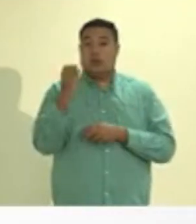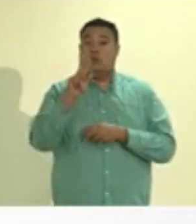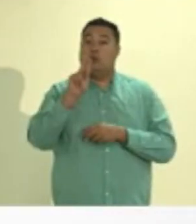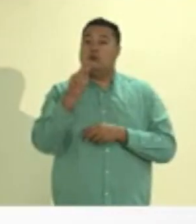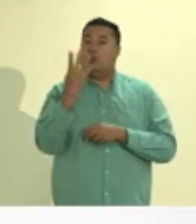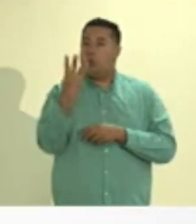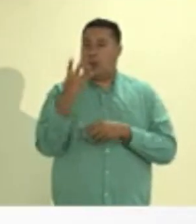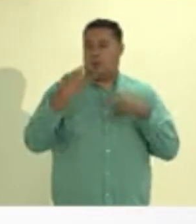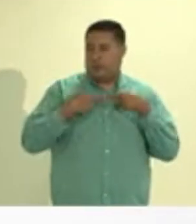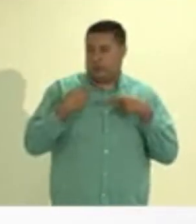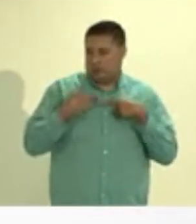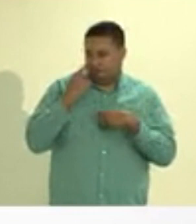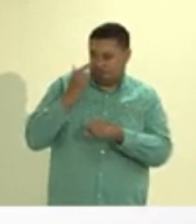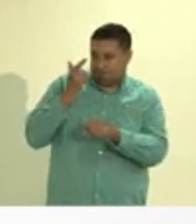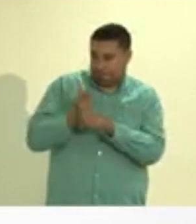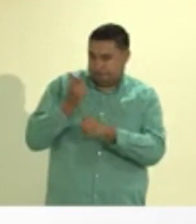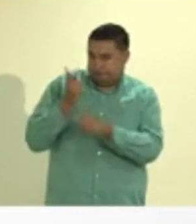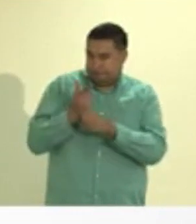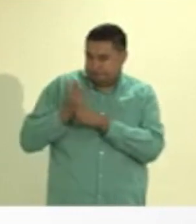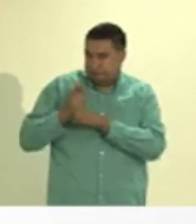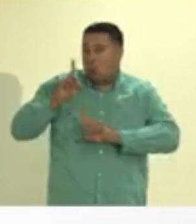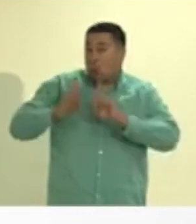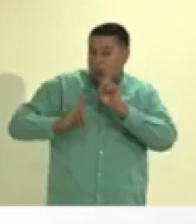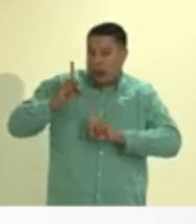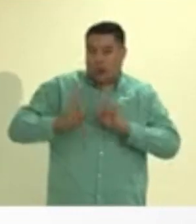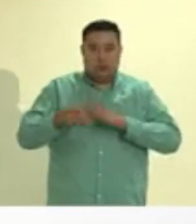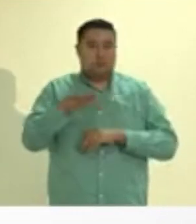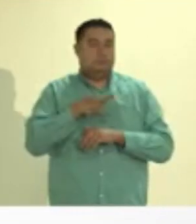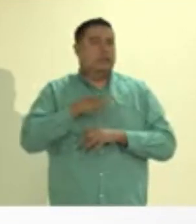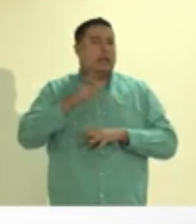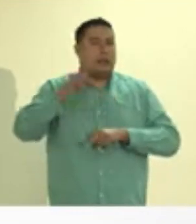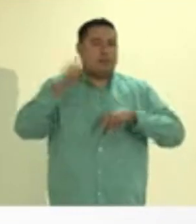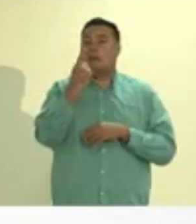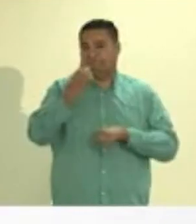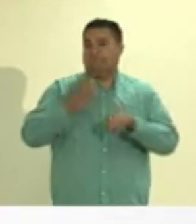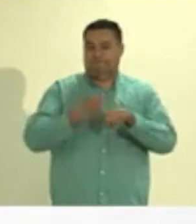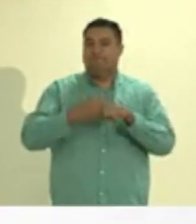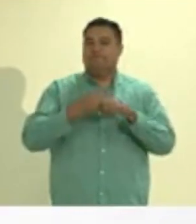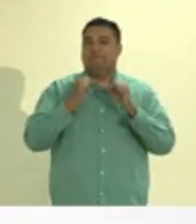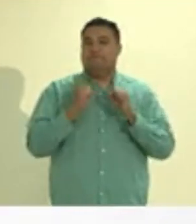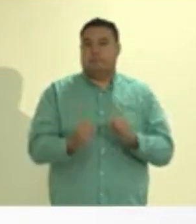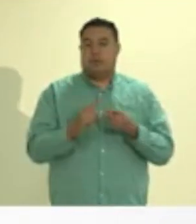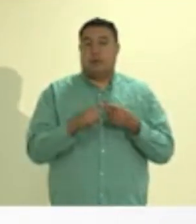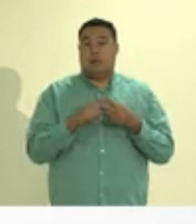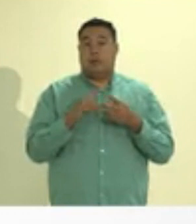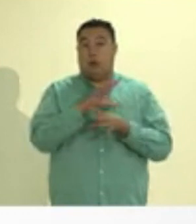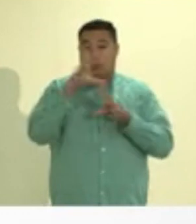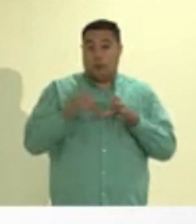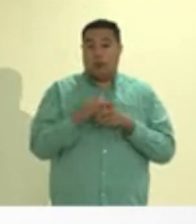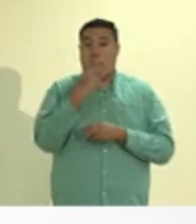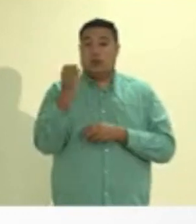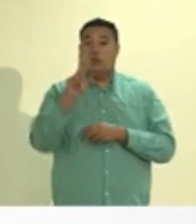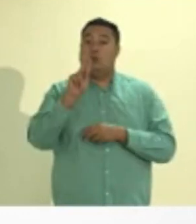se encuentran en la capital potosina y dos más en el municipio de Soledad de Graciano Sánchez. Fueron cuatro casos nuevos los que se